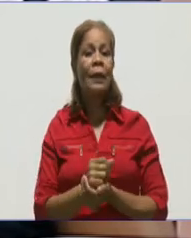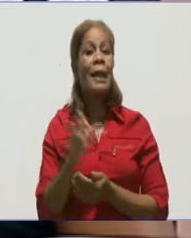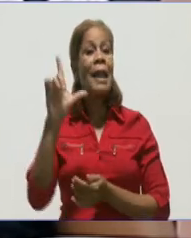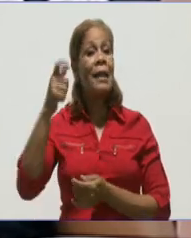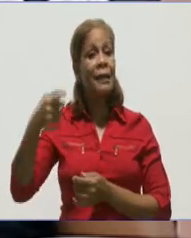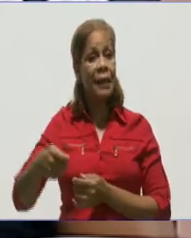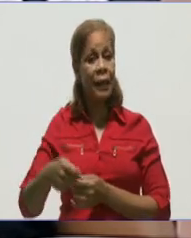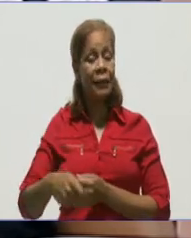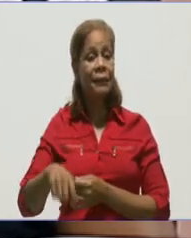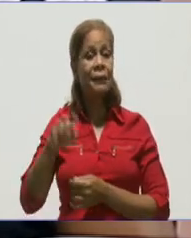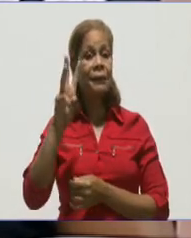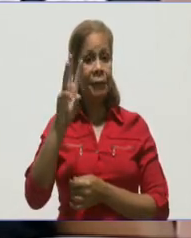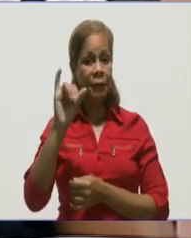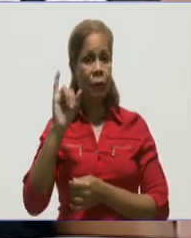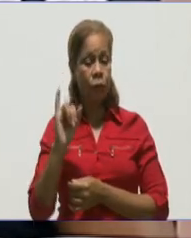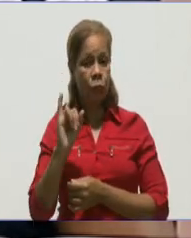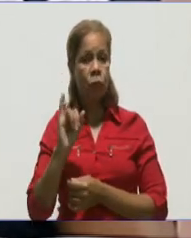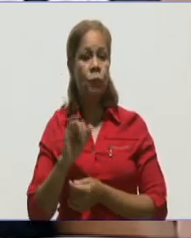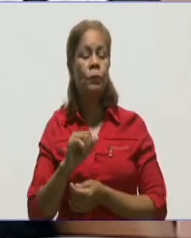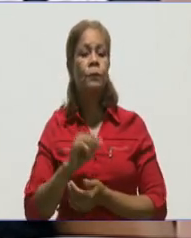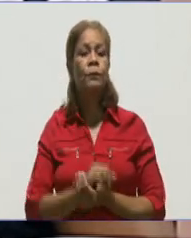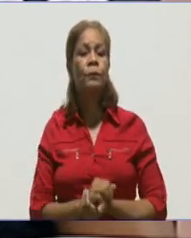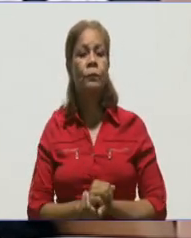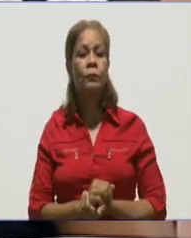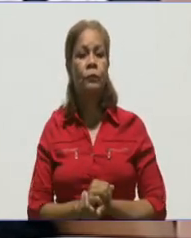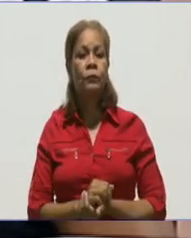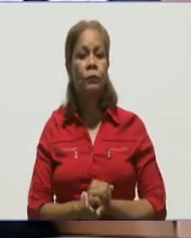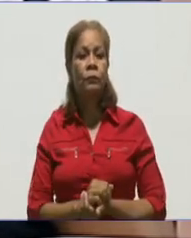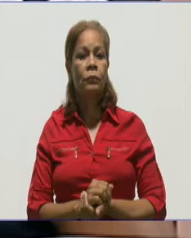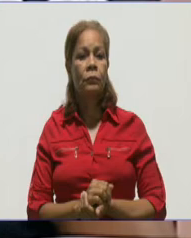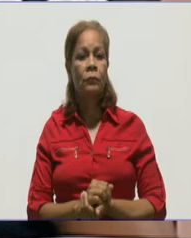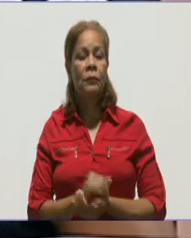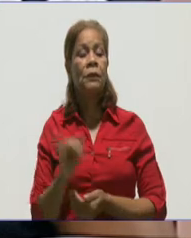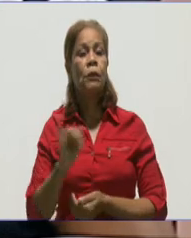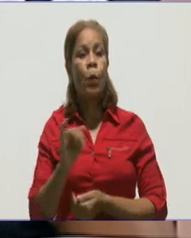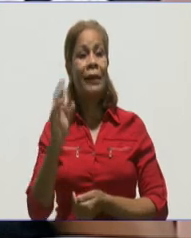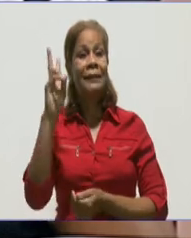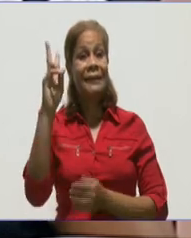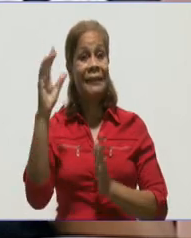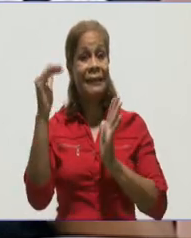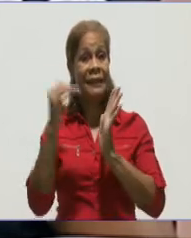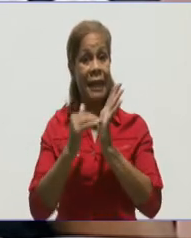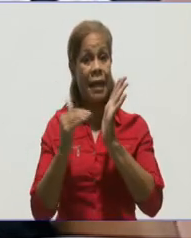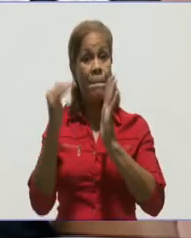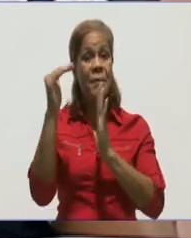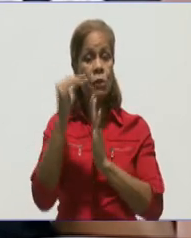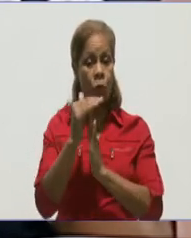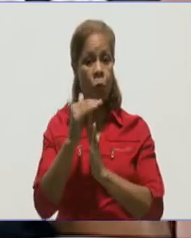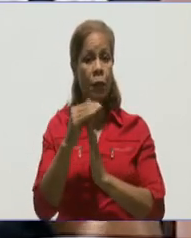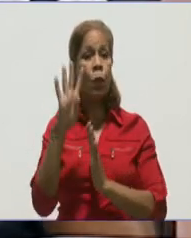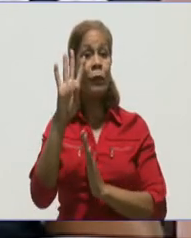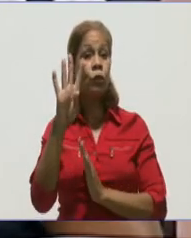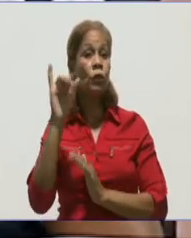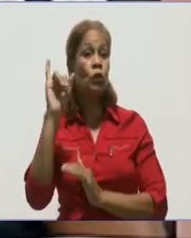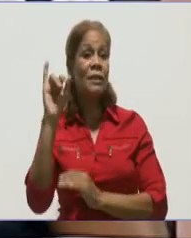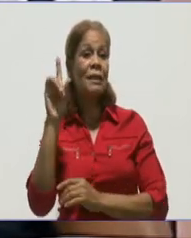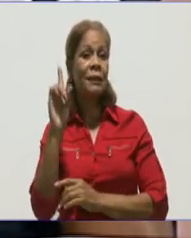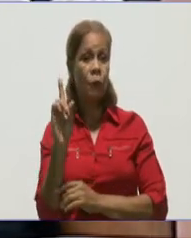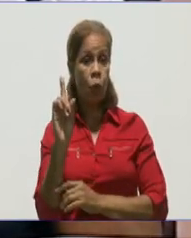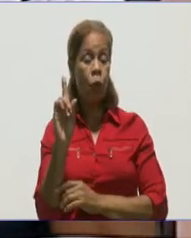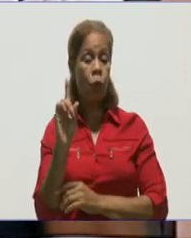hemos aplicado 1.506 multas, con una cuantía de 3.016.300 pesos. Es decir, cuando uno lo ve,